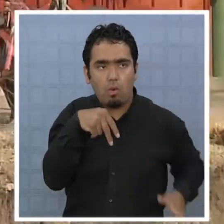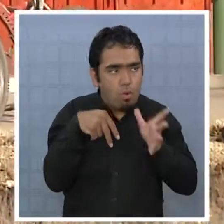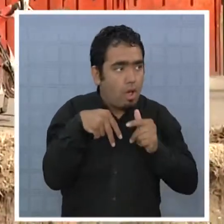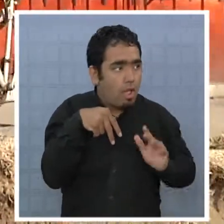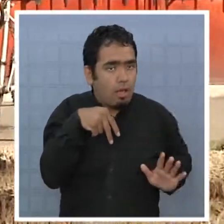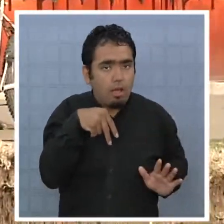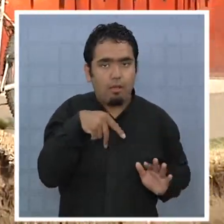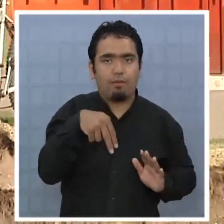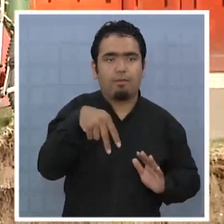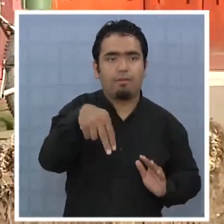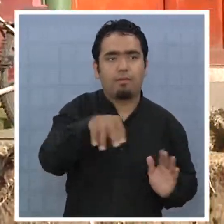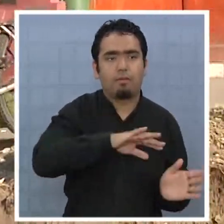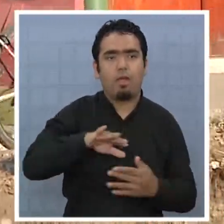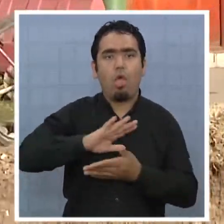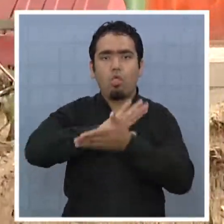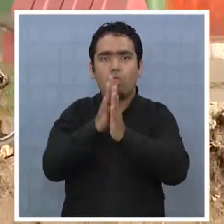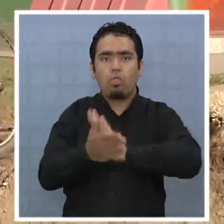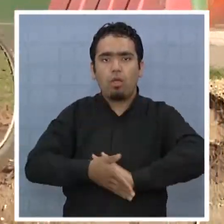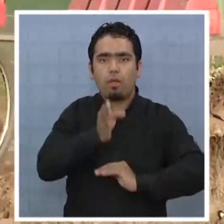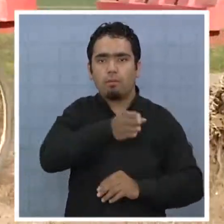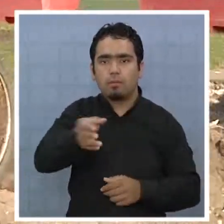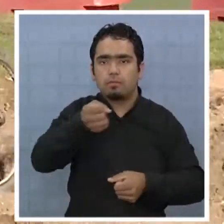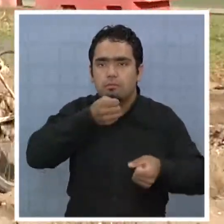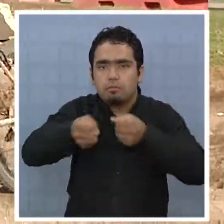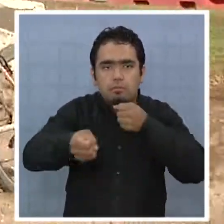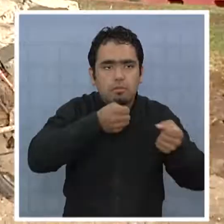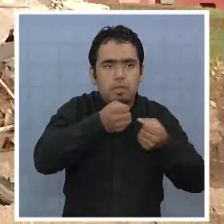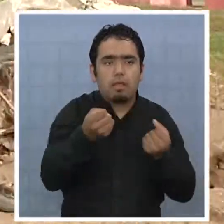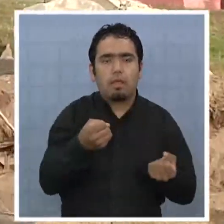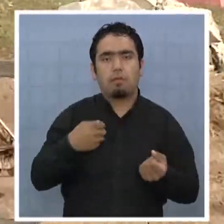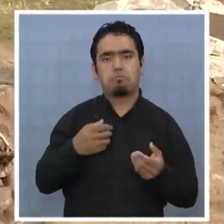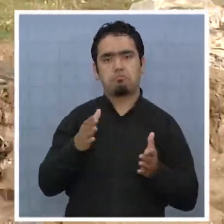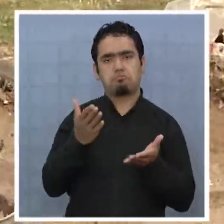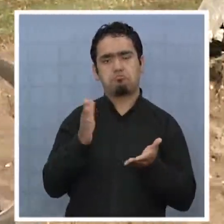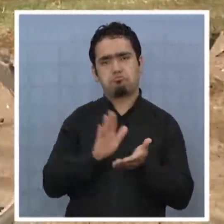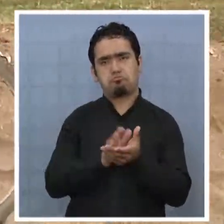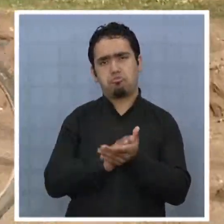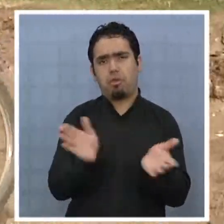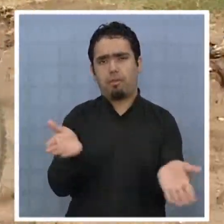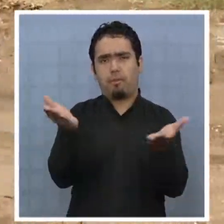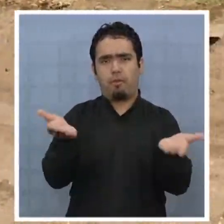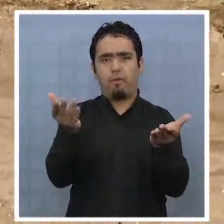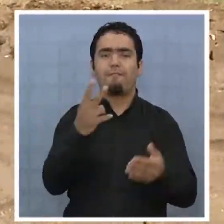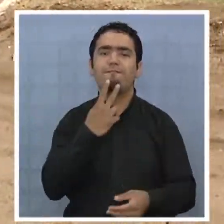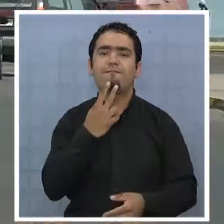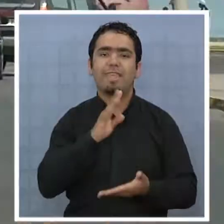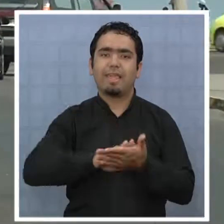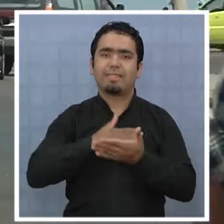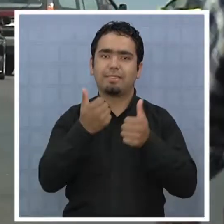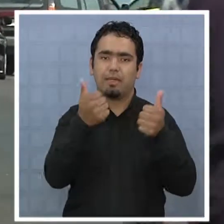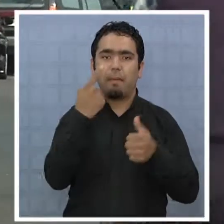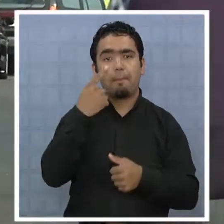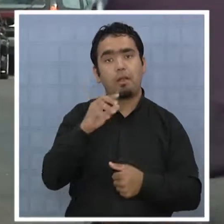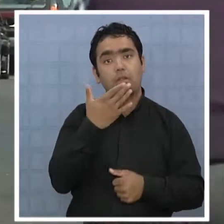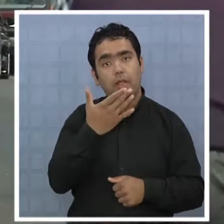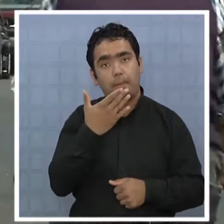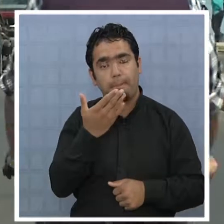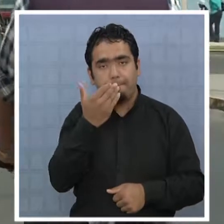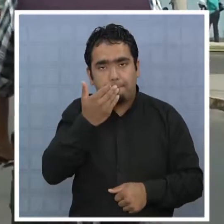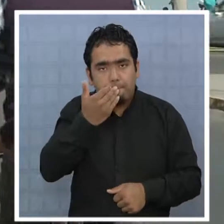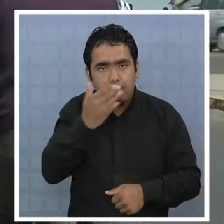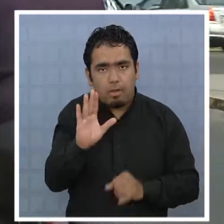tranquila. Todos nuestros entrevistados coincidieron en que promover la vida sana es importante, pero mejorar las